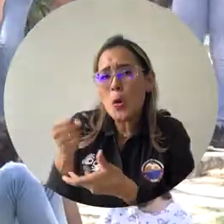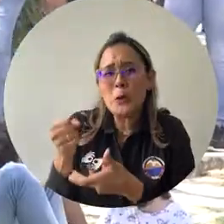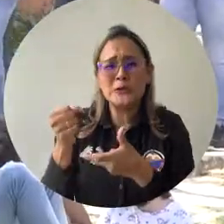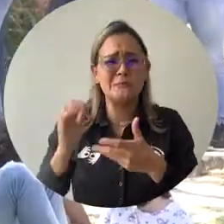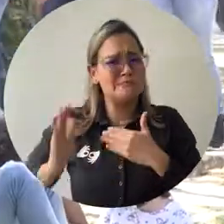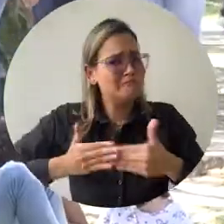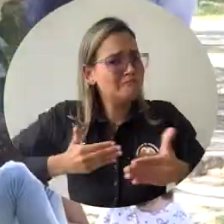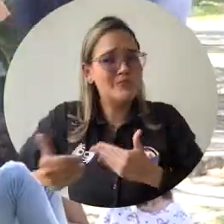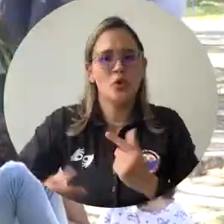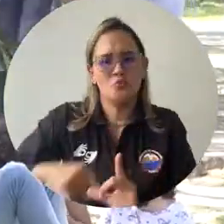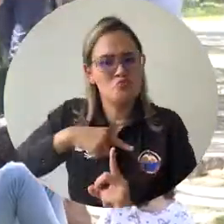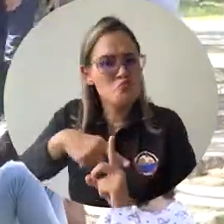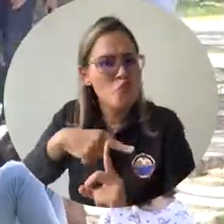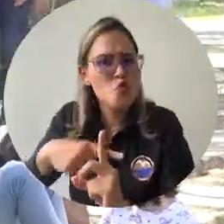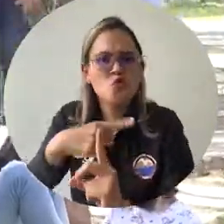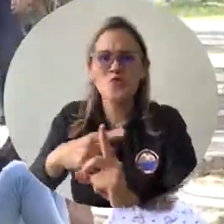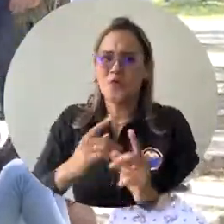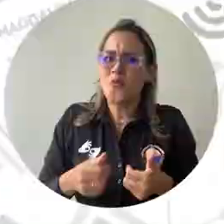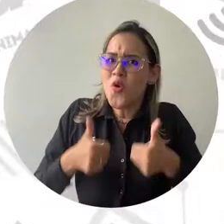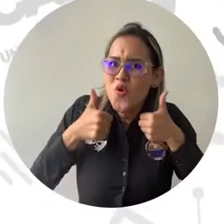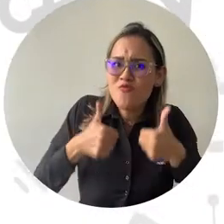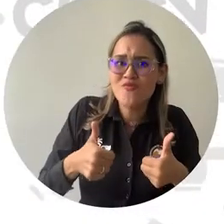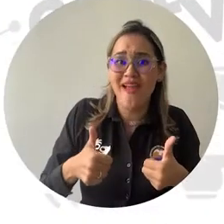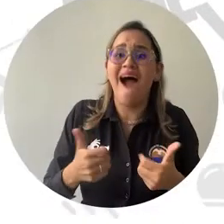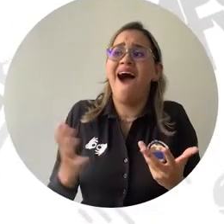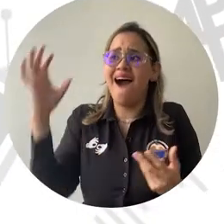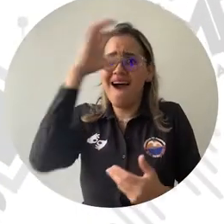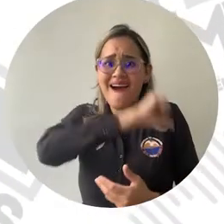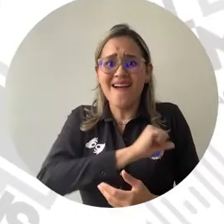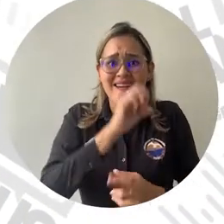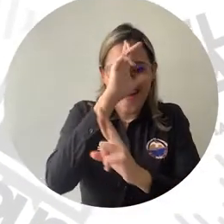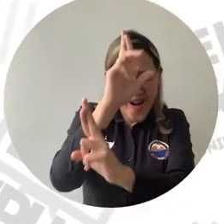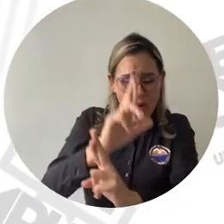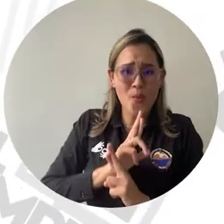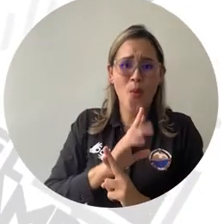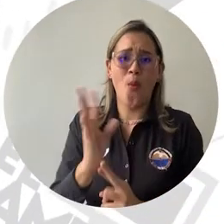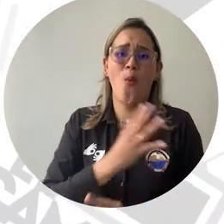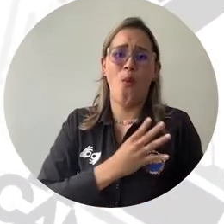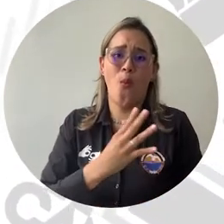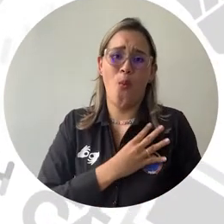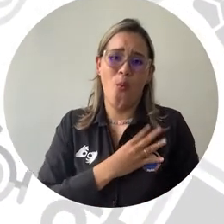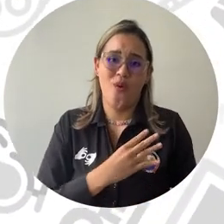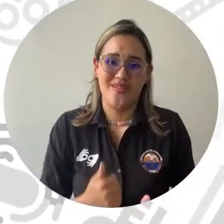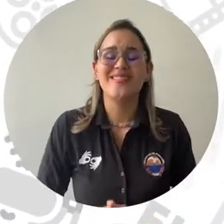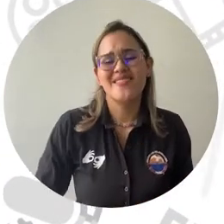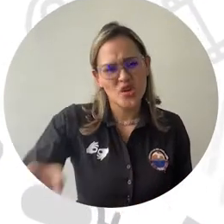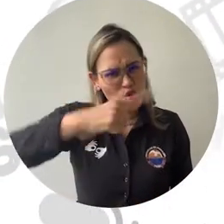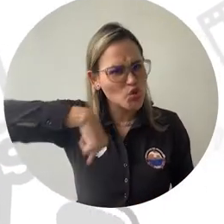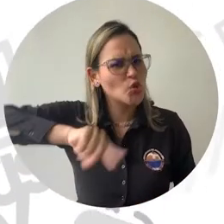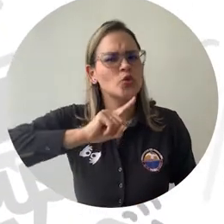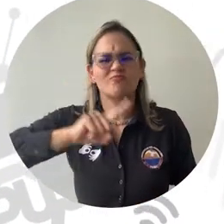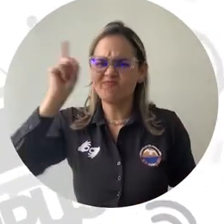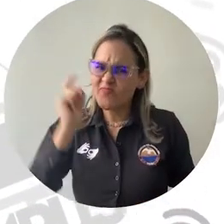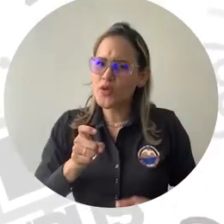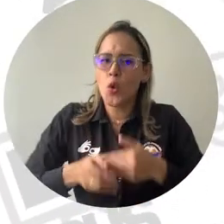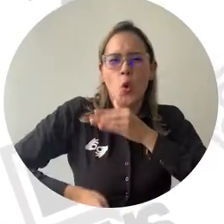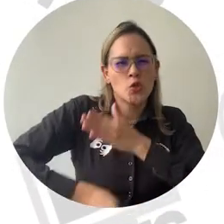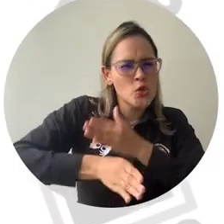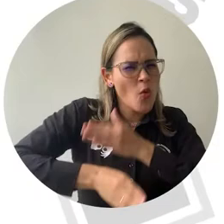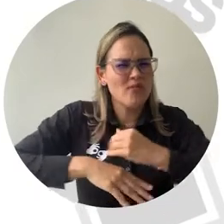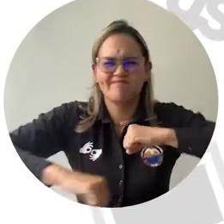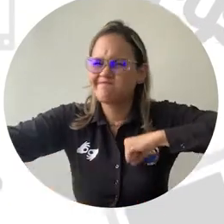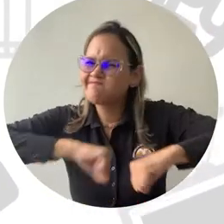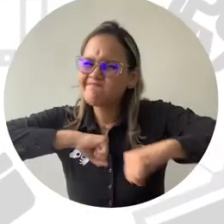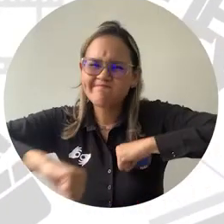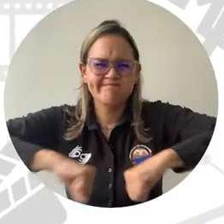universidad tenga un mejor reconocimiento internacional. Es un evento muy importante que nos ayuda a sigamos trabajando desde el Consejo Superior a